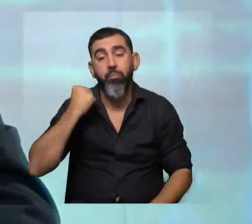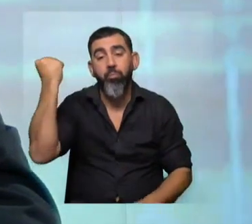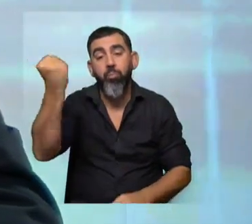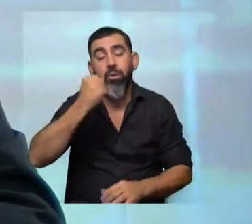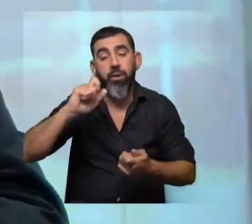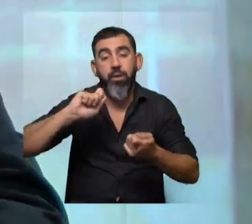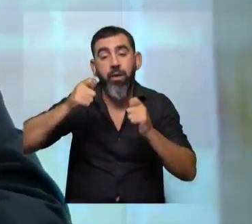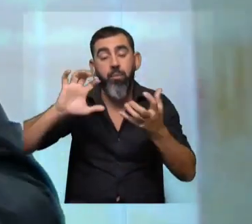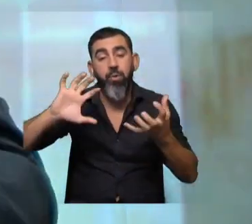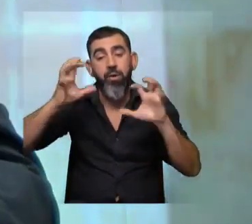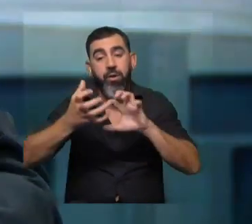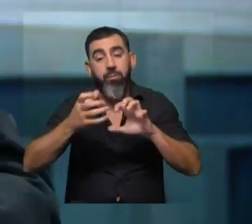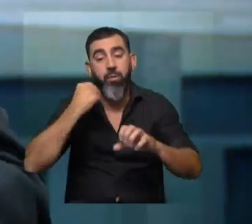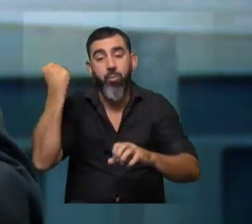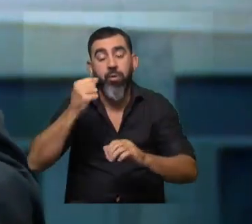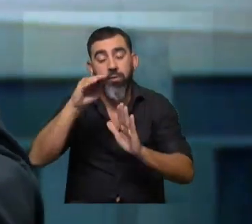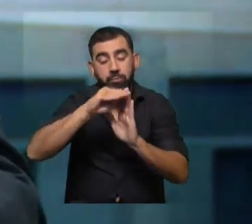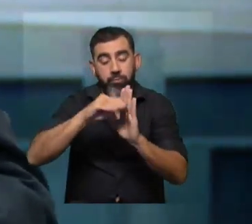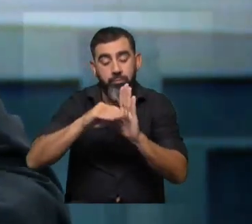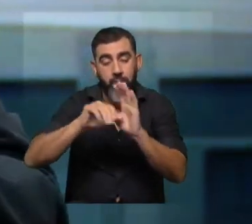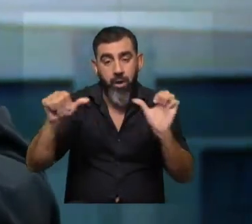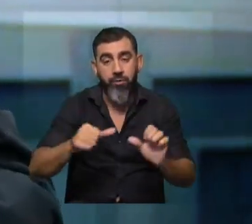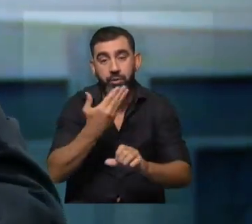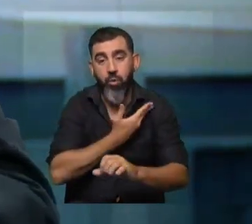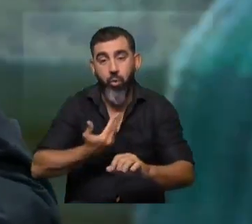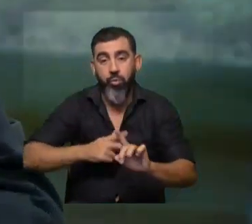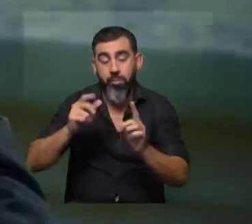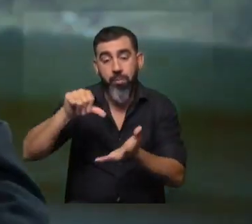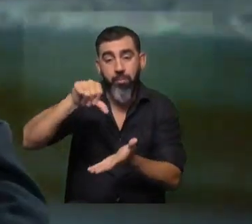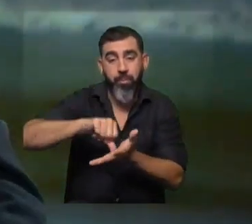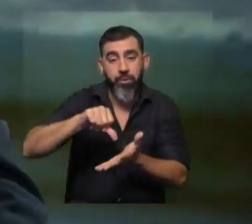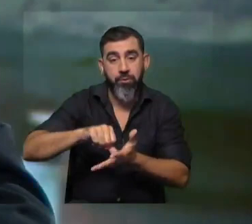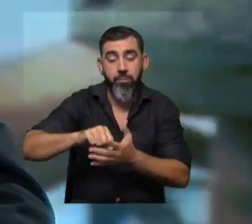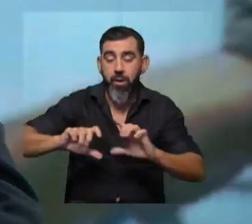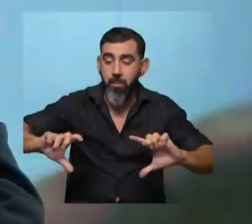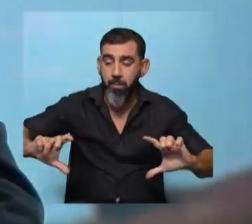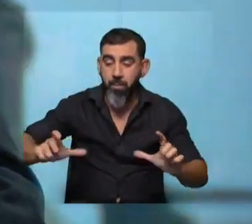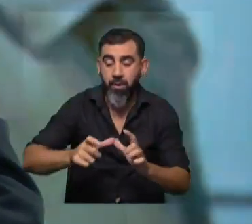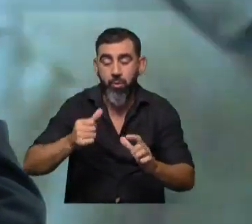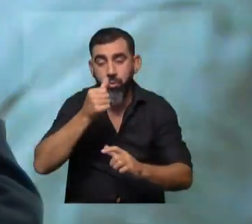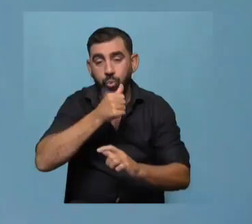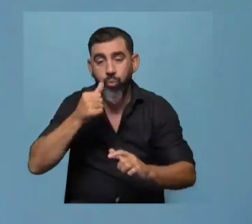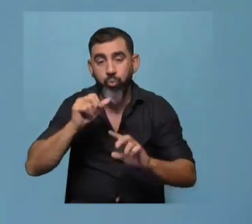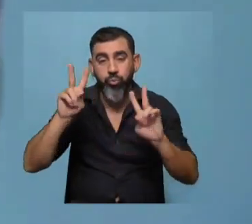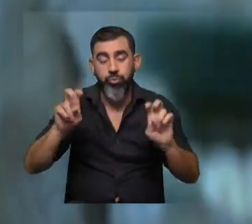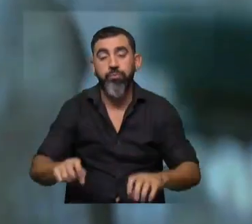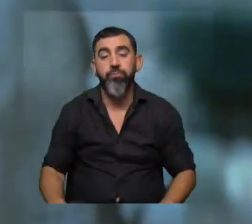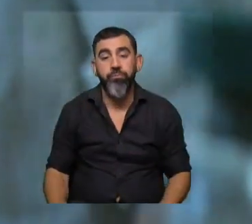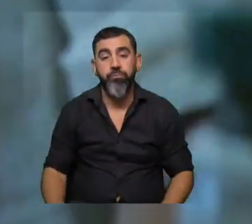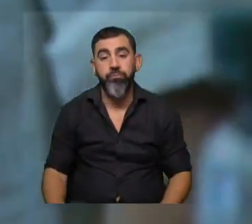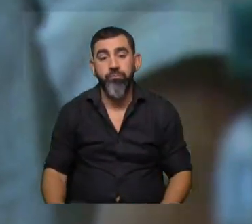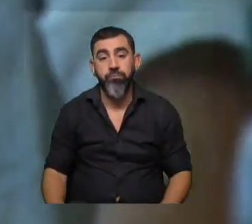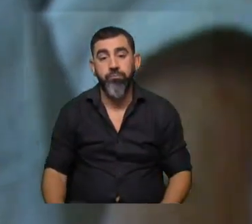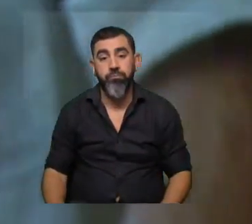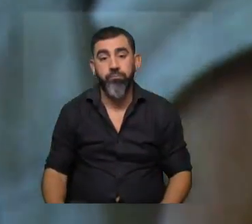del cambio climático y la importancia de todas las medidas que estamos tomando como gobierno y como país para enfrentarlo y para la próxima habrá